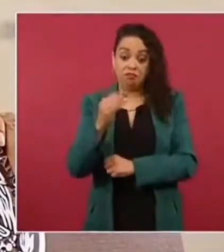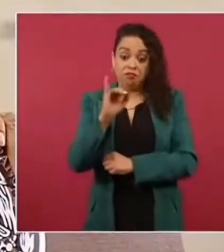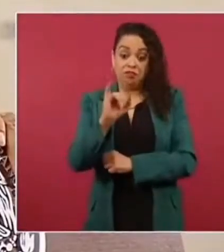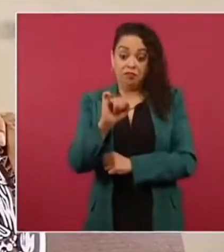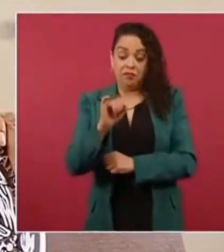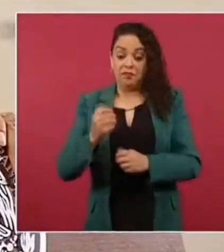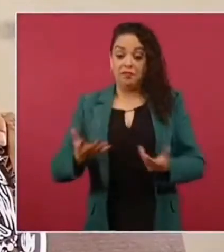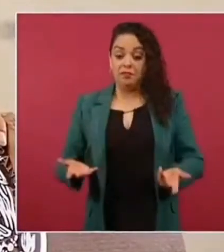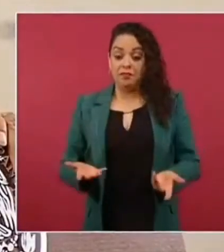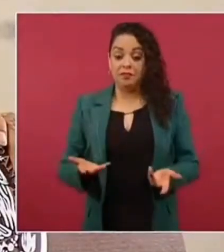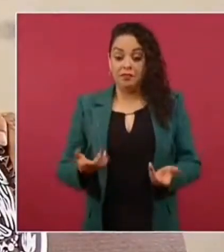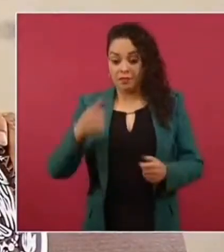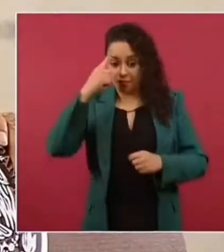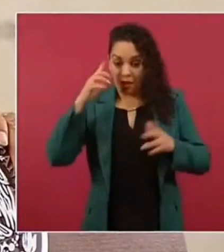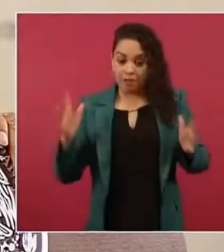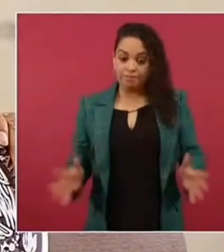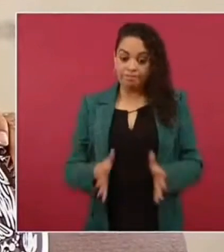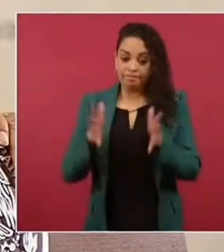hacia adelante